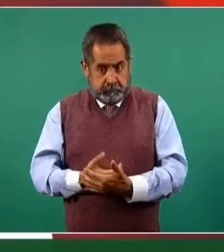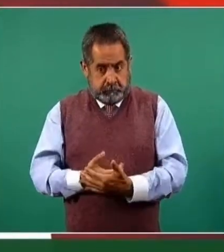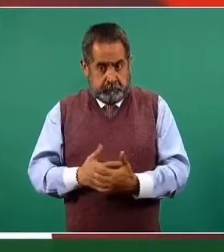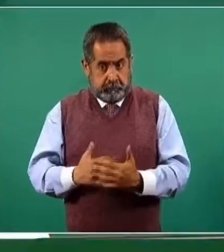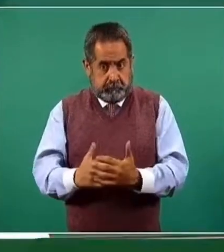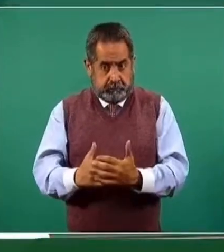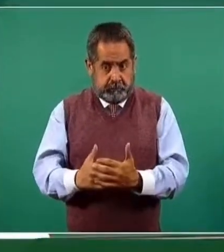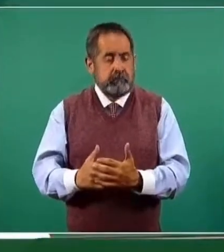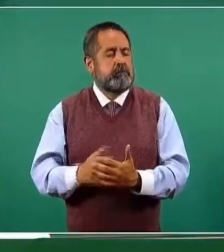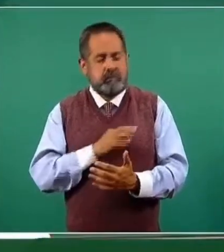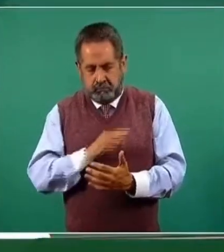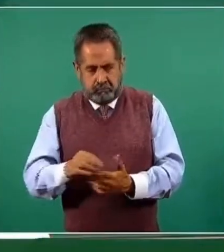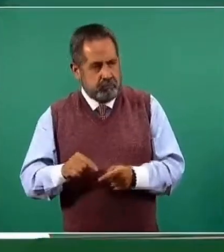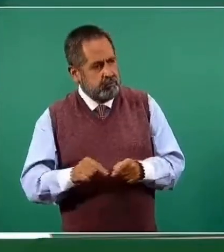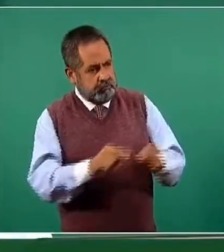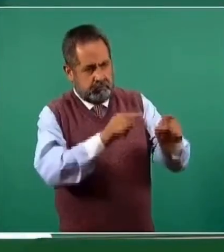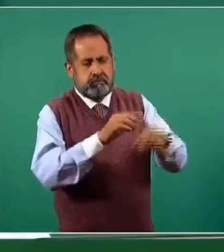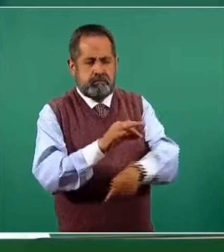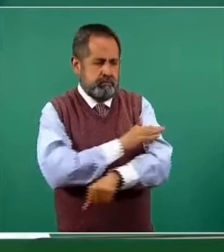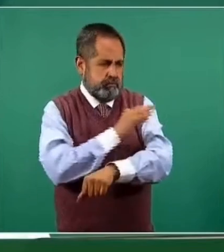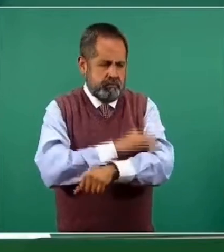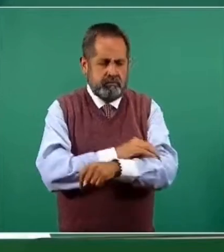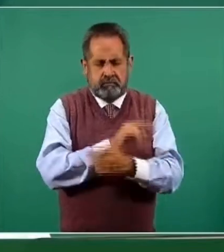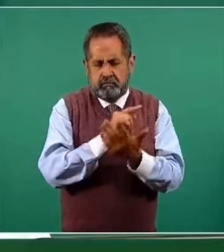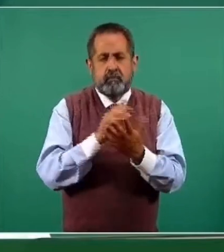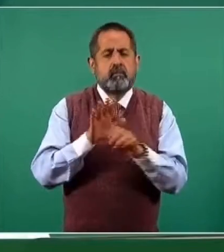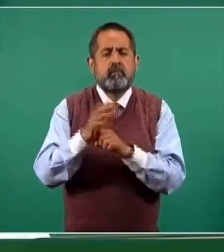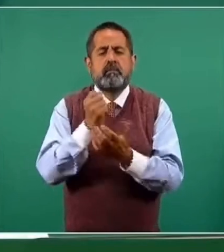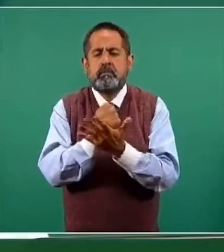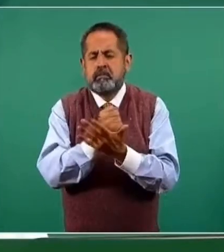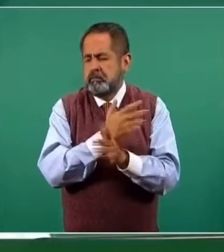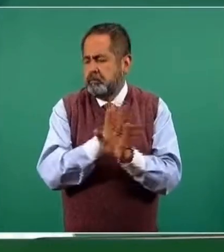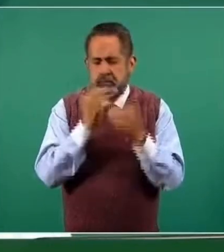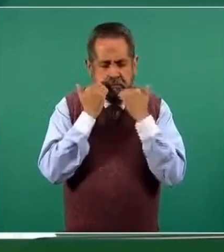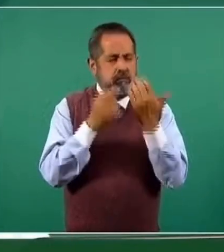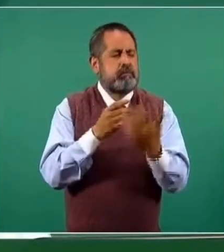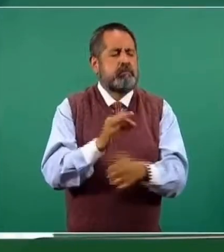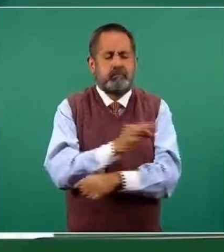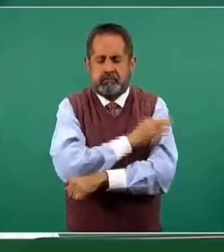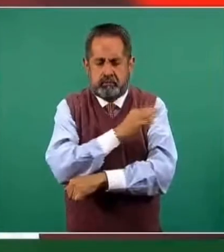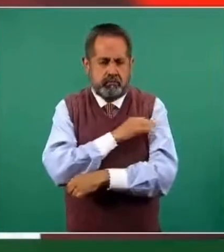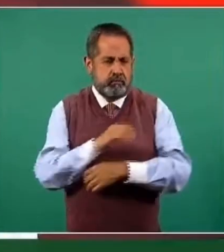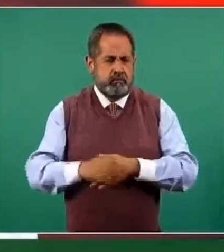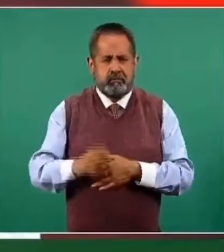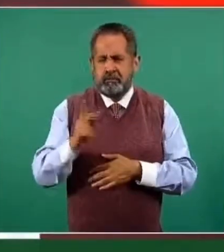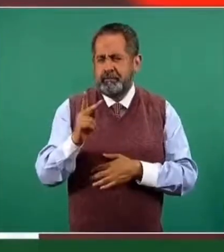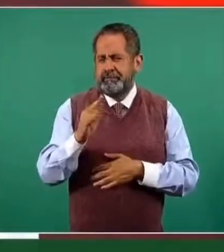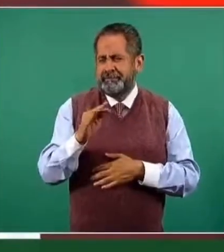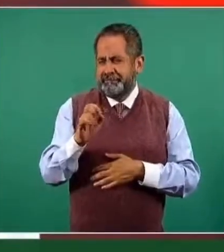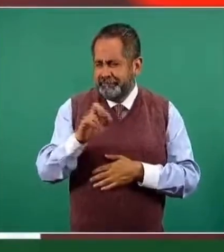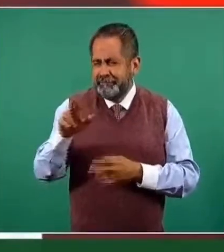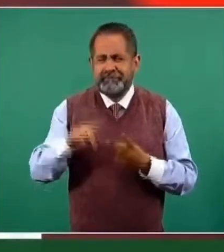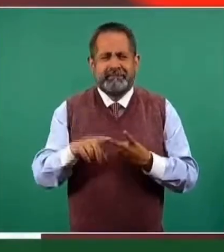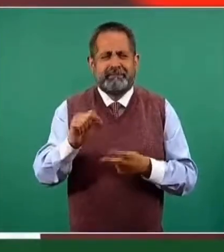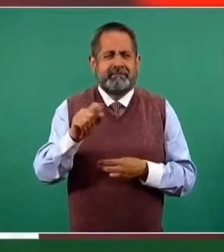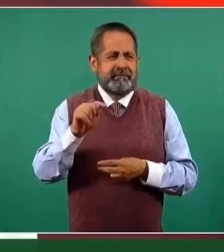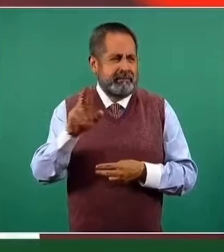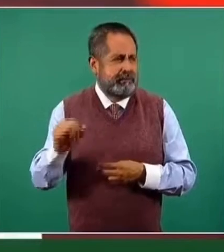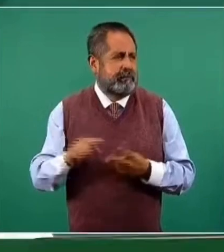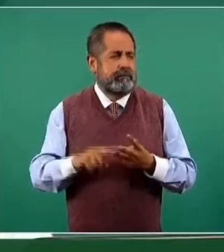cualquiera de las vacunas contra el COVID que estamos utilizando en México. Pfizer, Astra, CanSino,